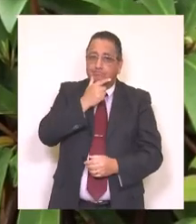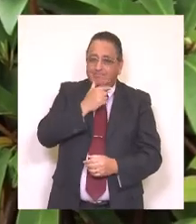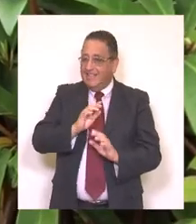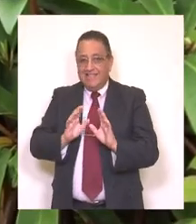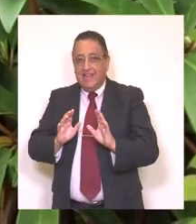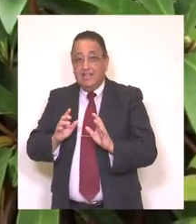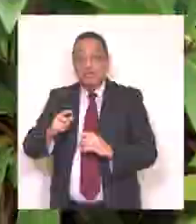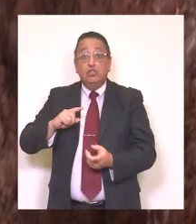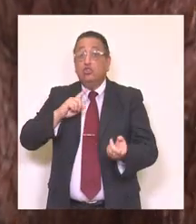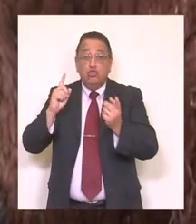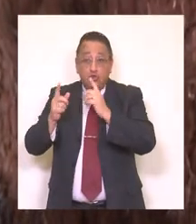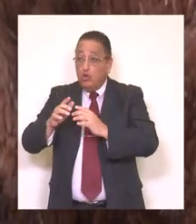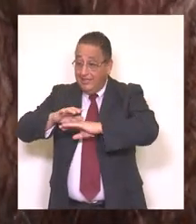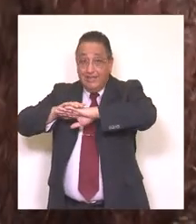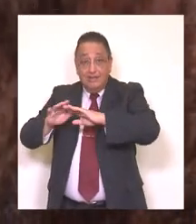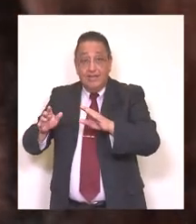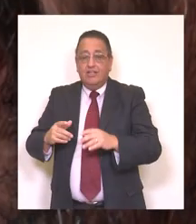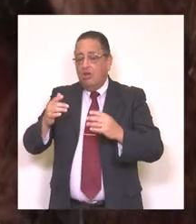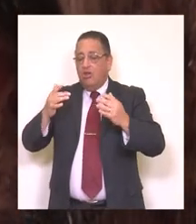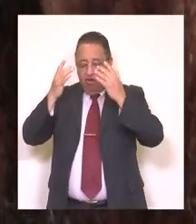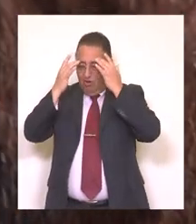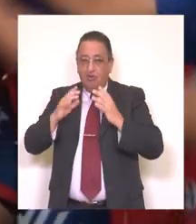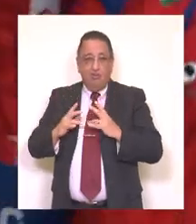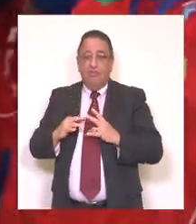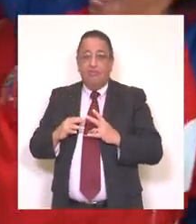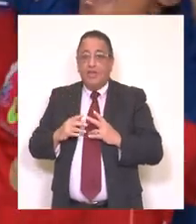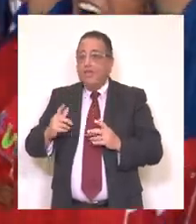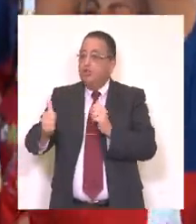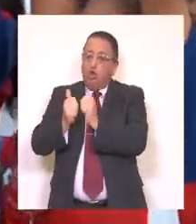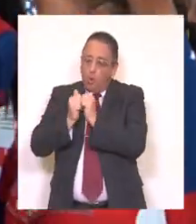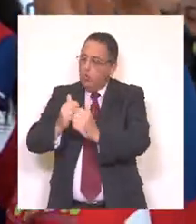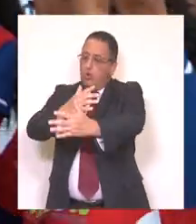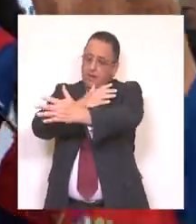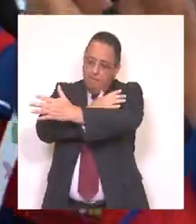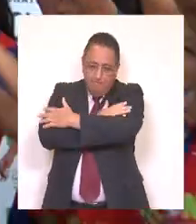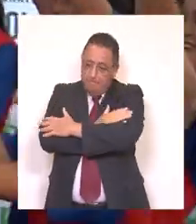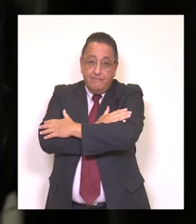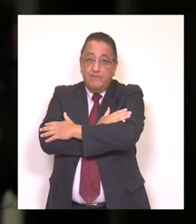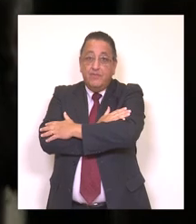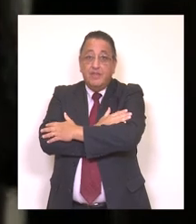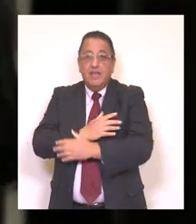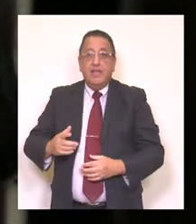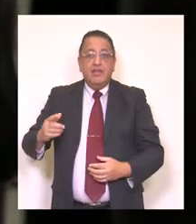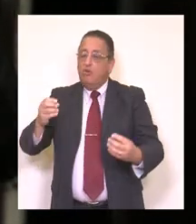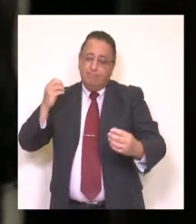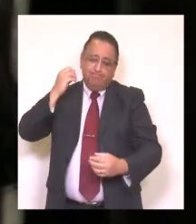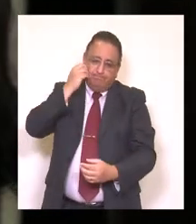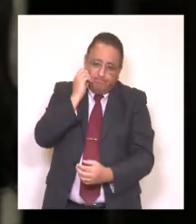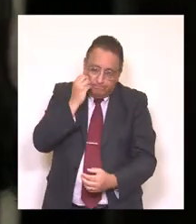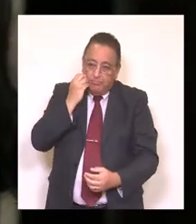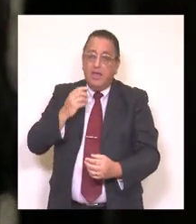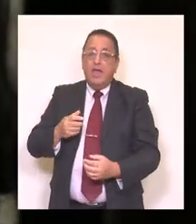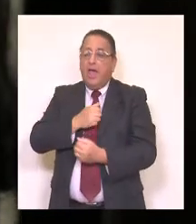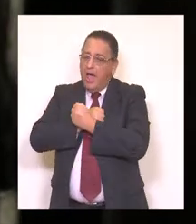duda cuando todo esto termine reiremos con más ganas. Nos uniremos en un gran abrazo y daremos ese